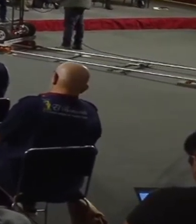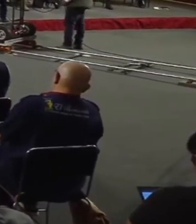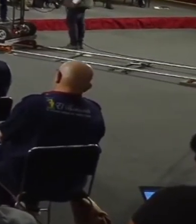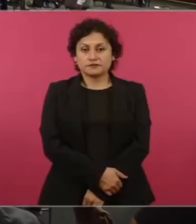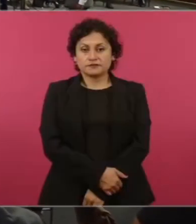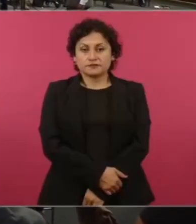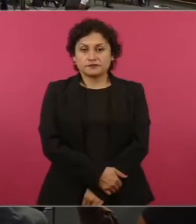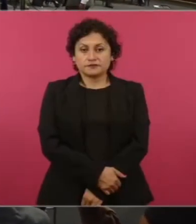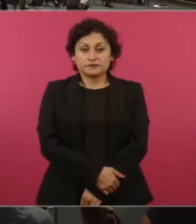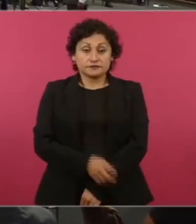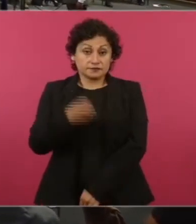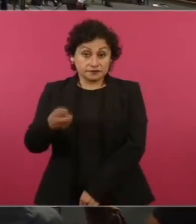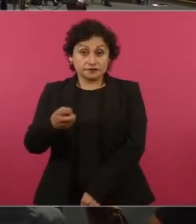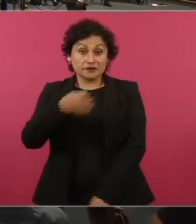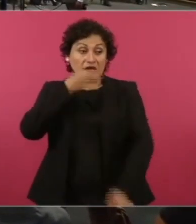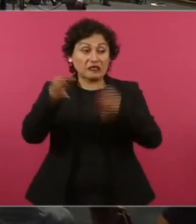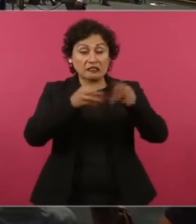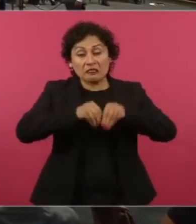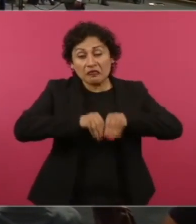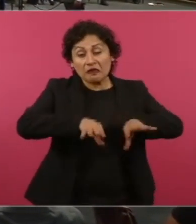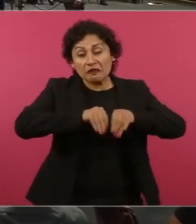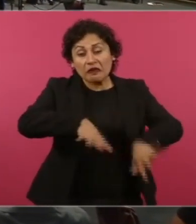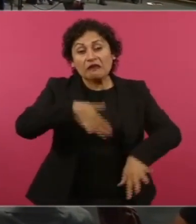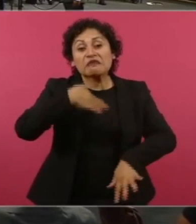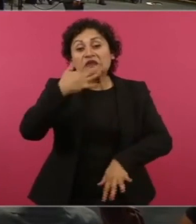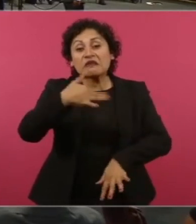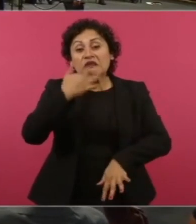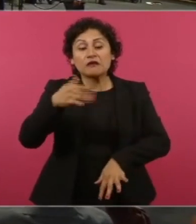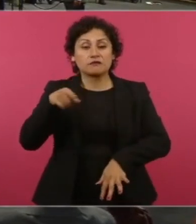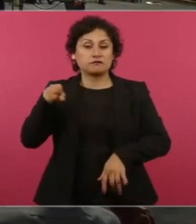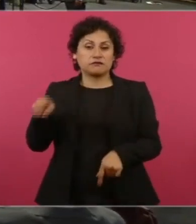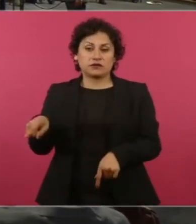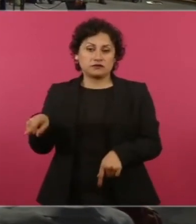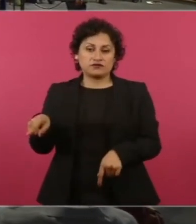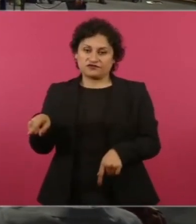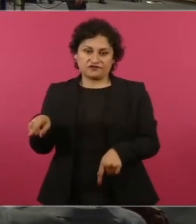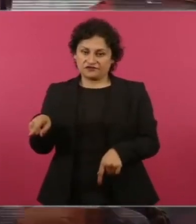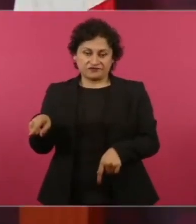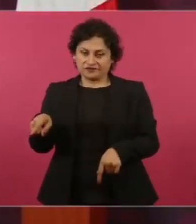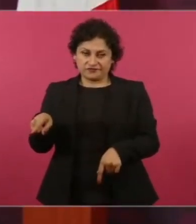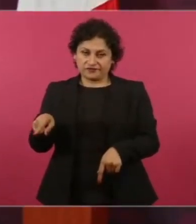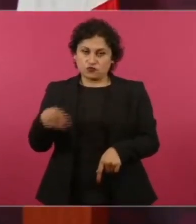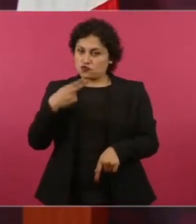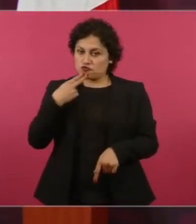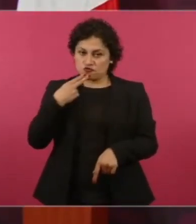la guerra sucia, utilizaron muchísimo dinero para